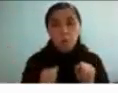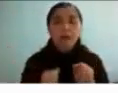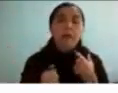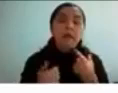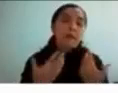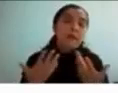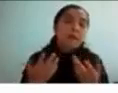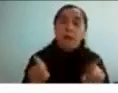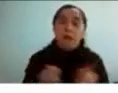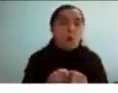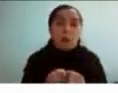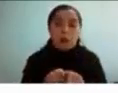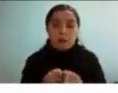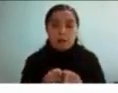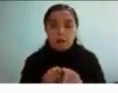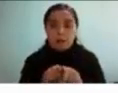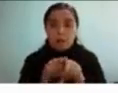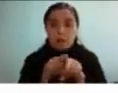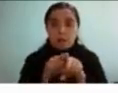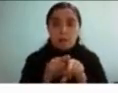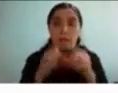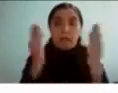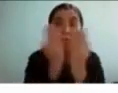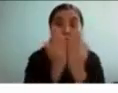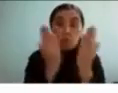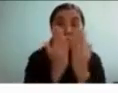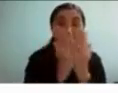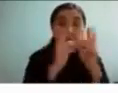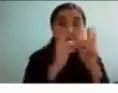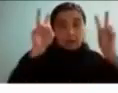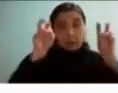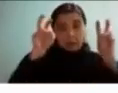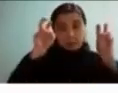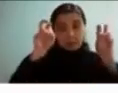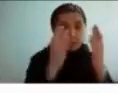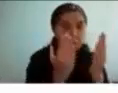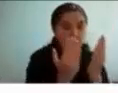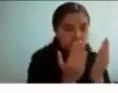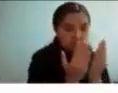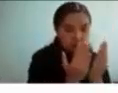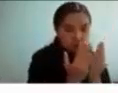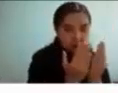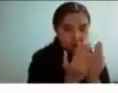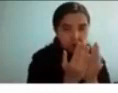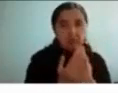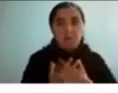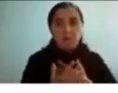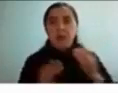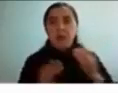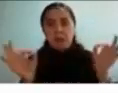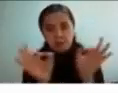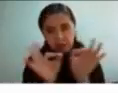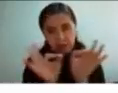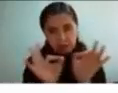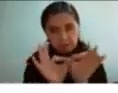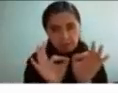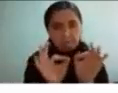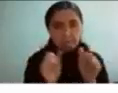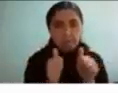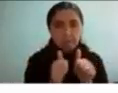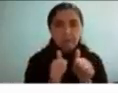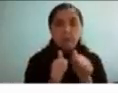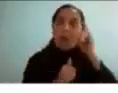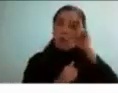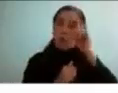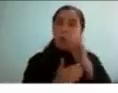igual por ejemplo me ponía a estudiar acerca de un tema sabía explicarlo súper bien pero y de hecho me acuerdo una vez